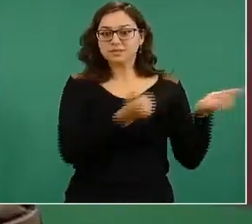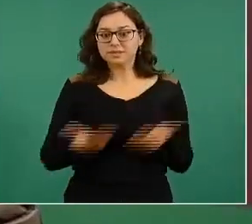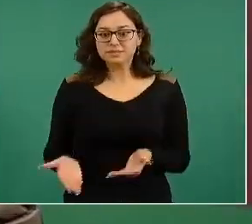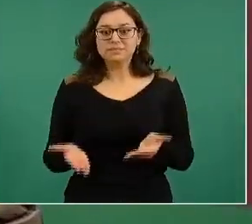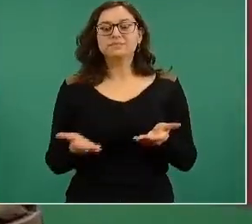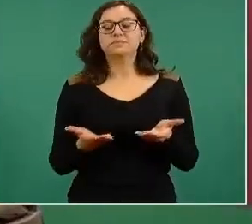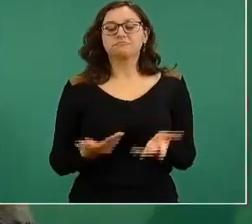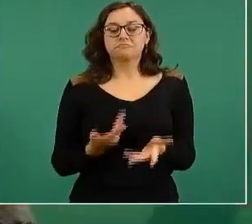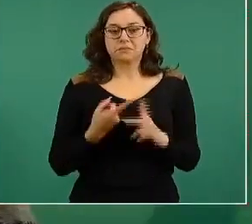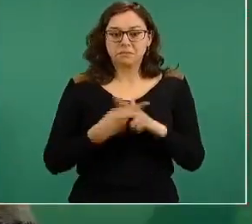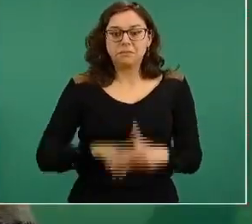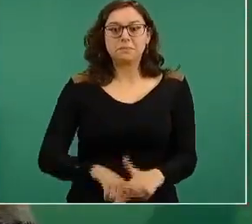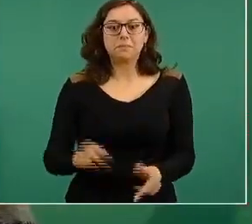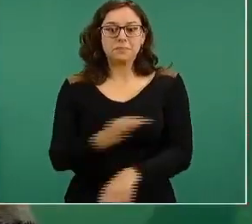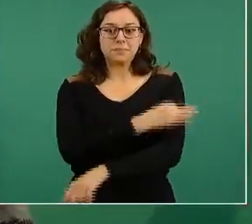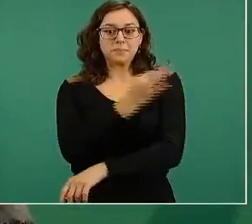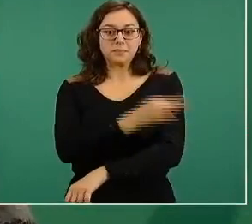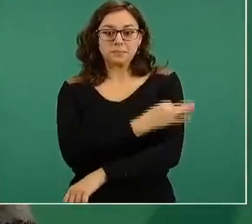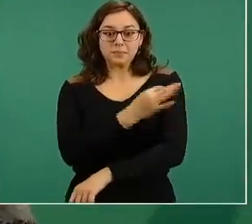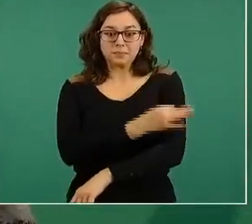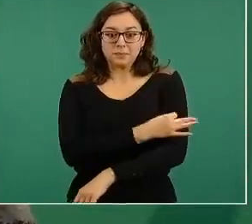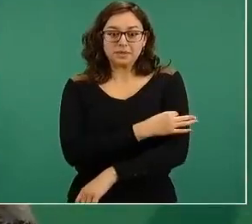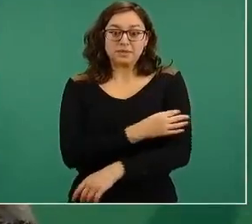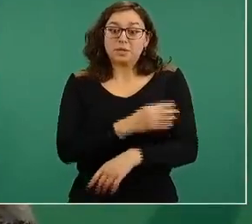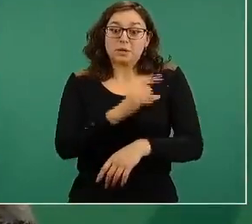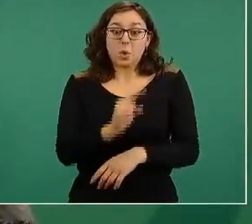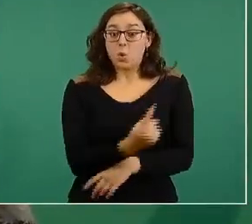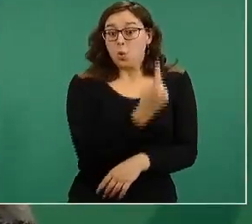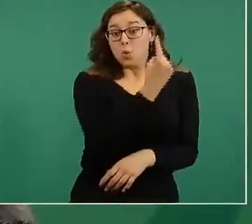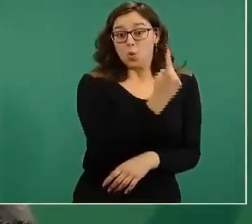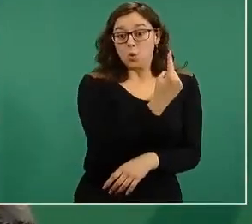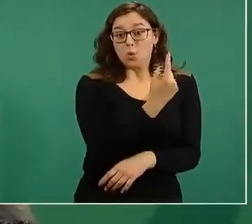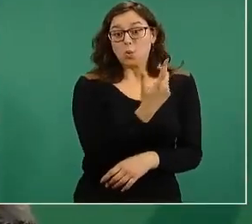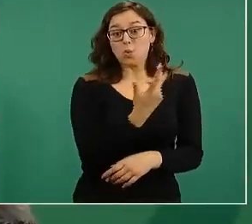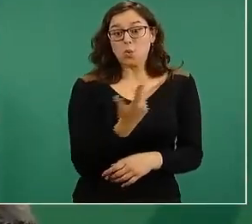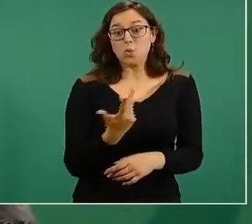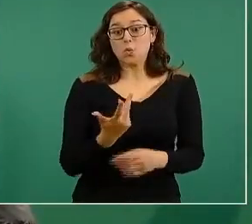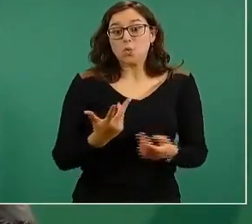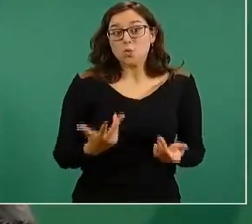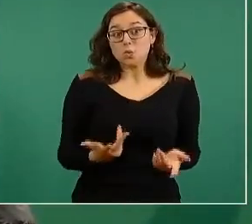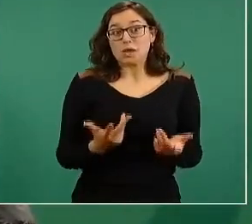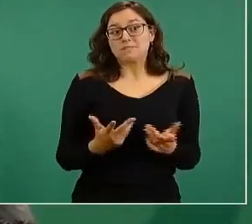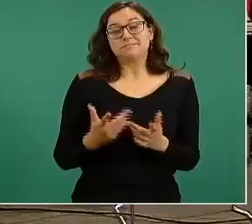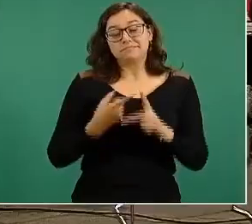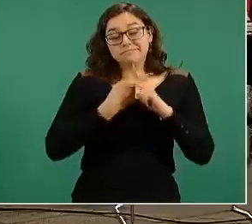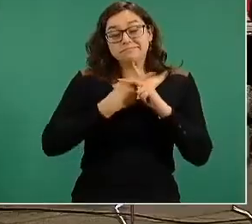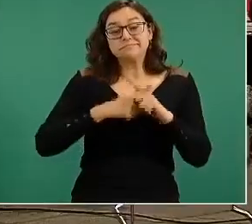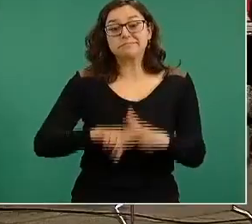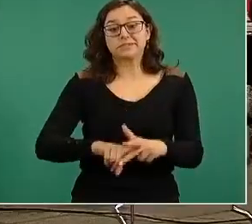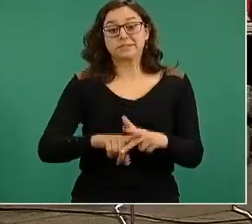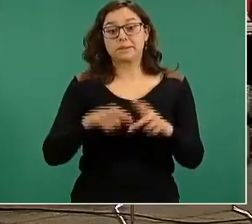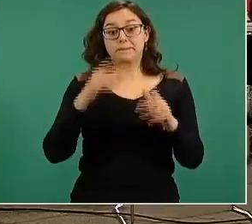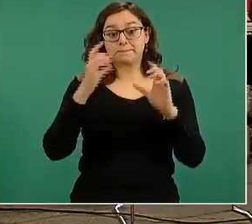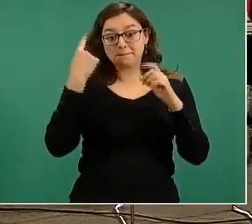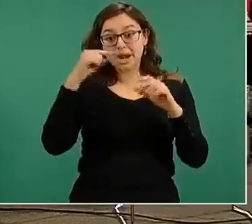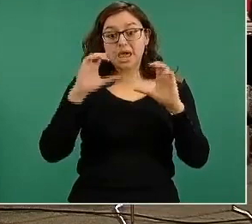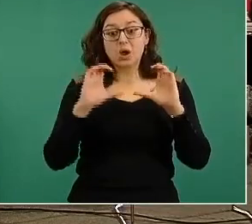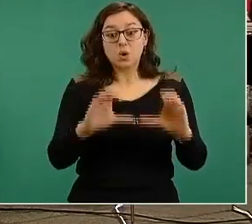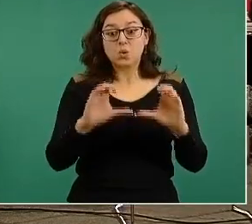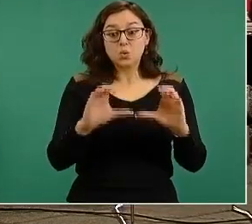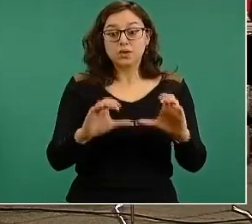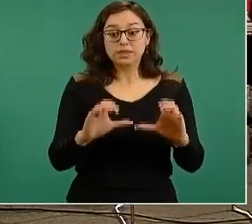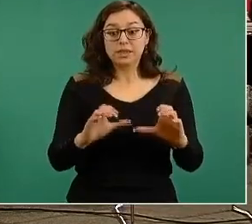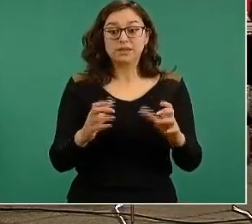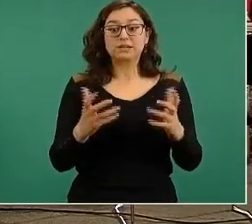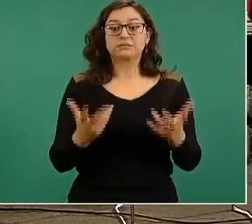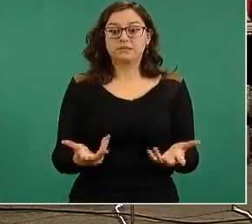a aplicarla como una de las medidas de prevención que se adhieren